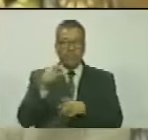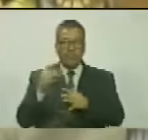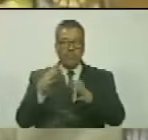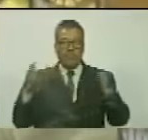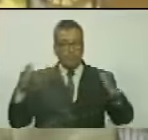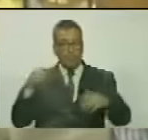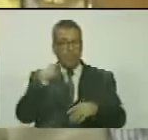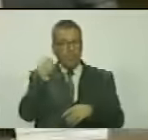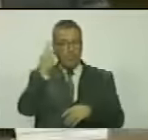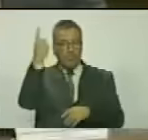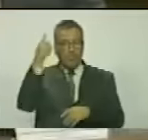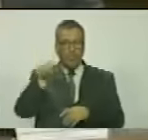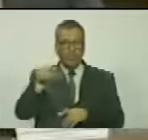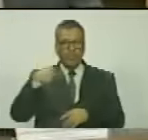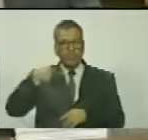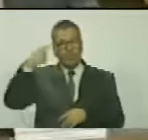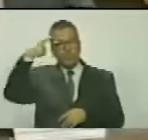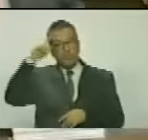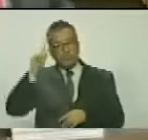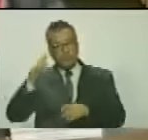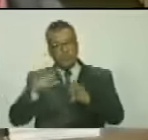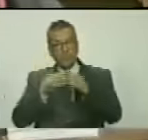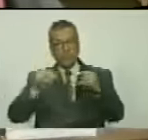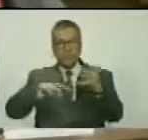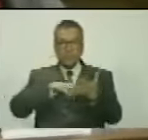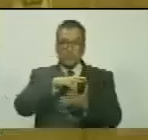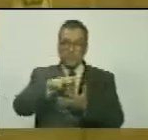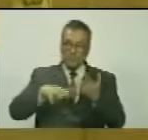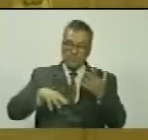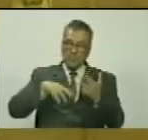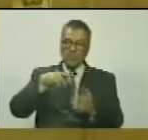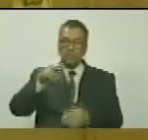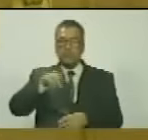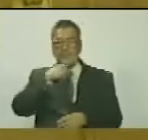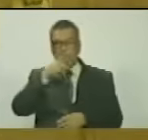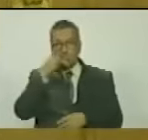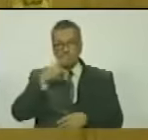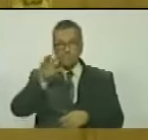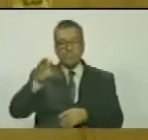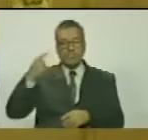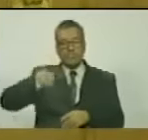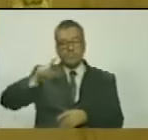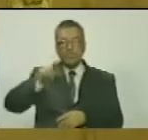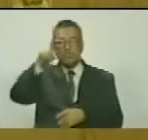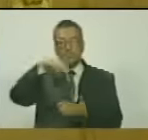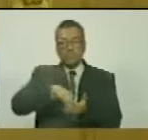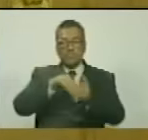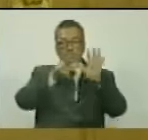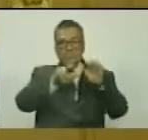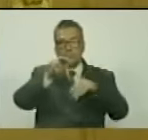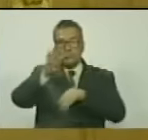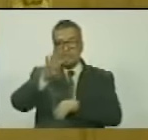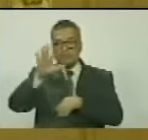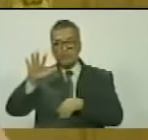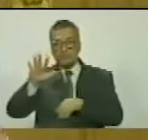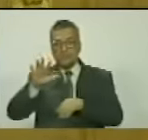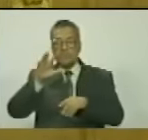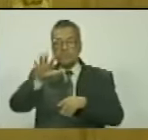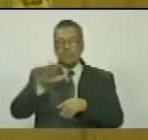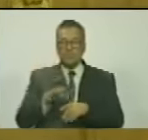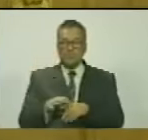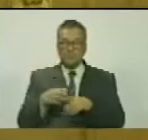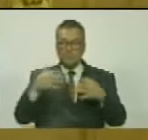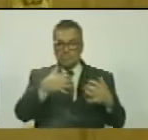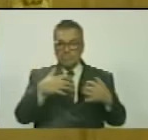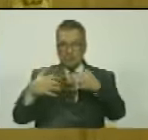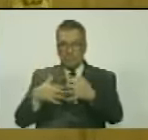gran héroe, que a pesar de la crisis política que vivía el país en 1895, entre las pugnas